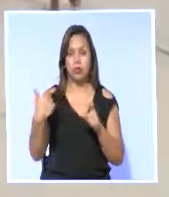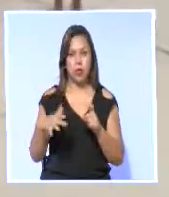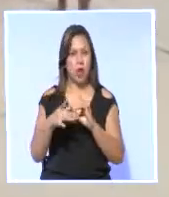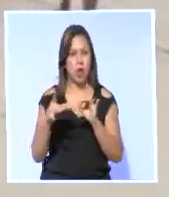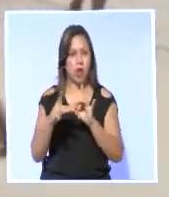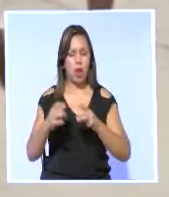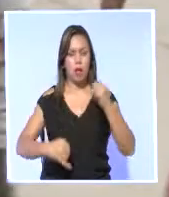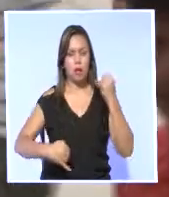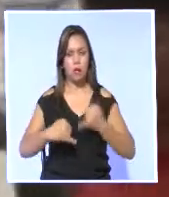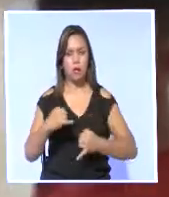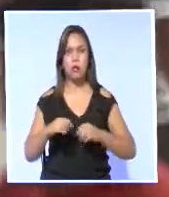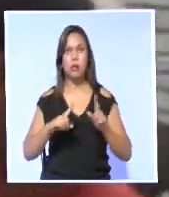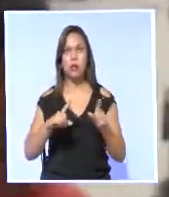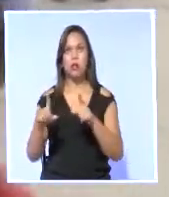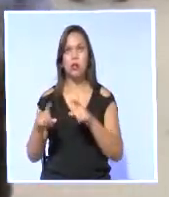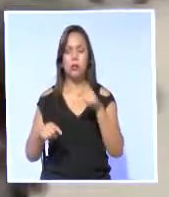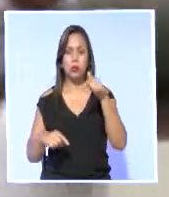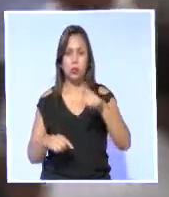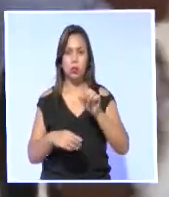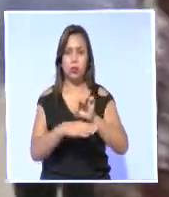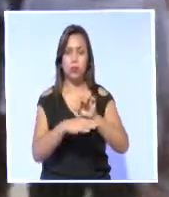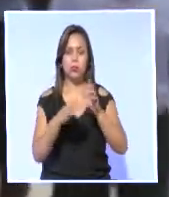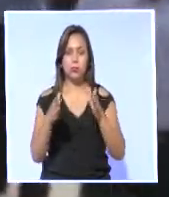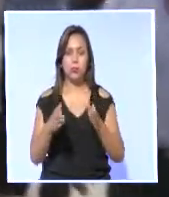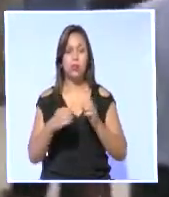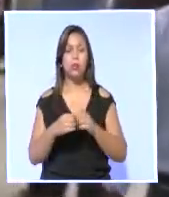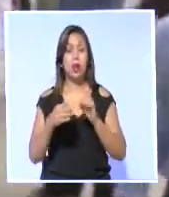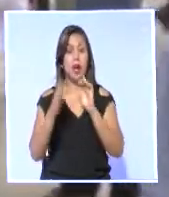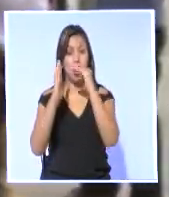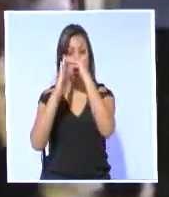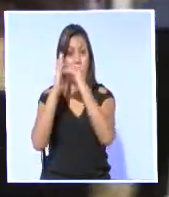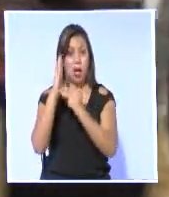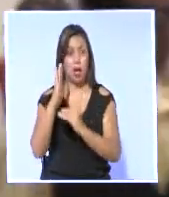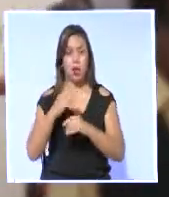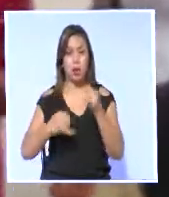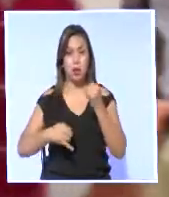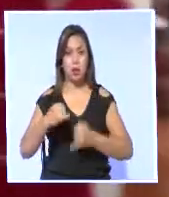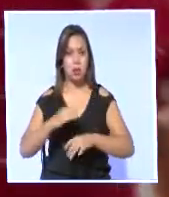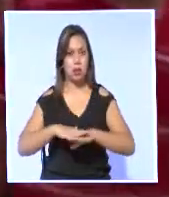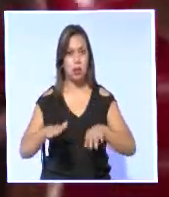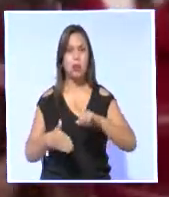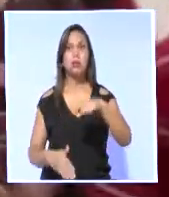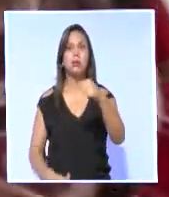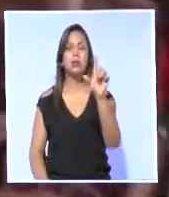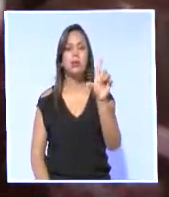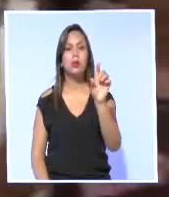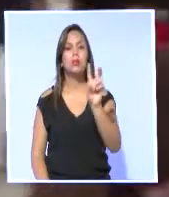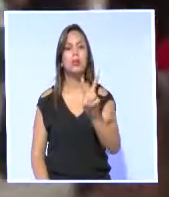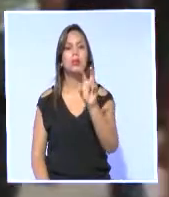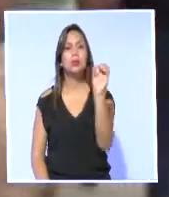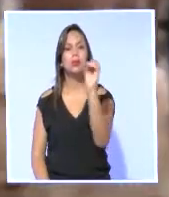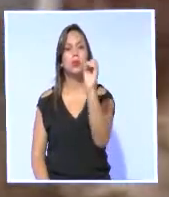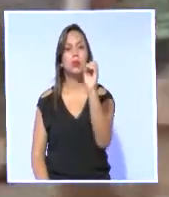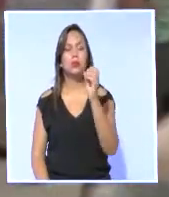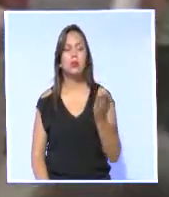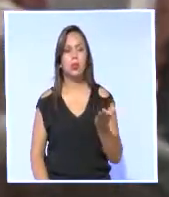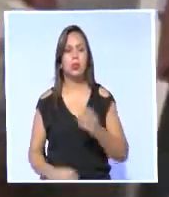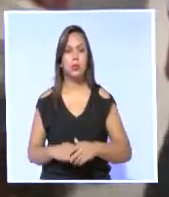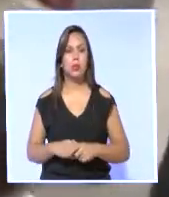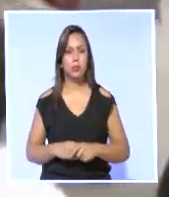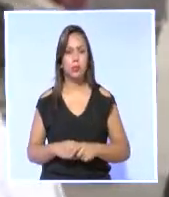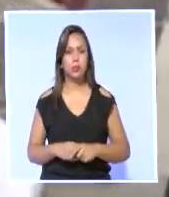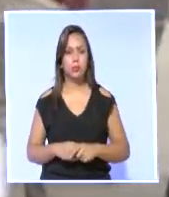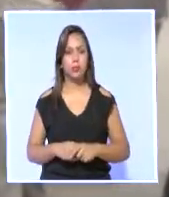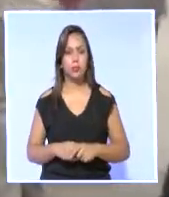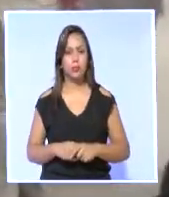documento que será consultado al pueblo ecuatoriano. La lista definitiva se dará a conocer el próximo lunes 2 de octubre, dijo el jefe de Estado. Karel Sack,